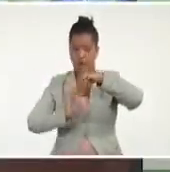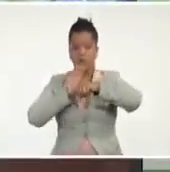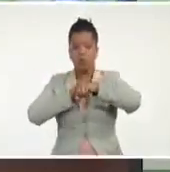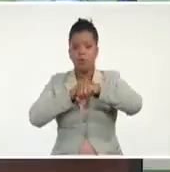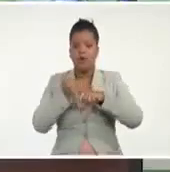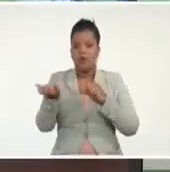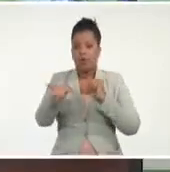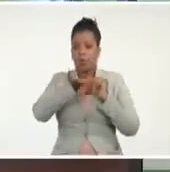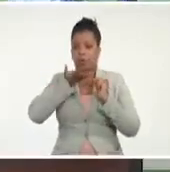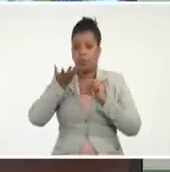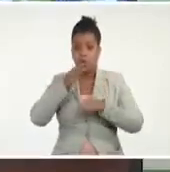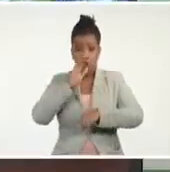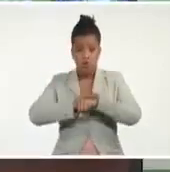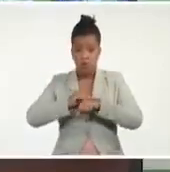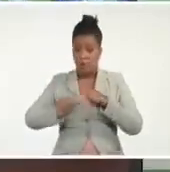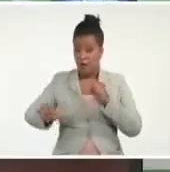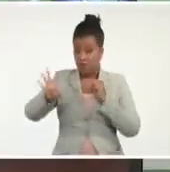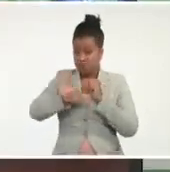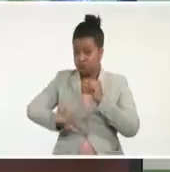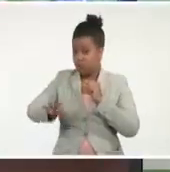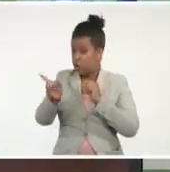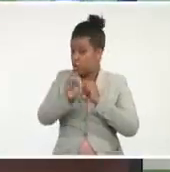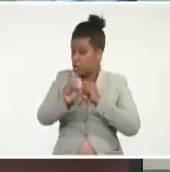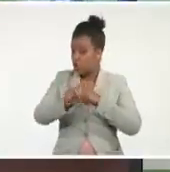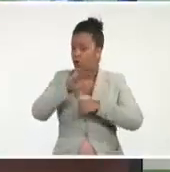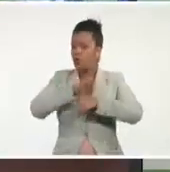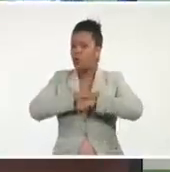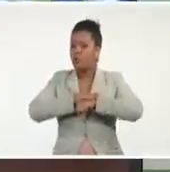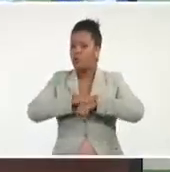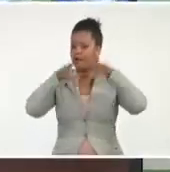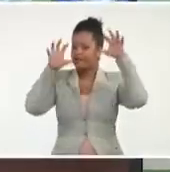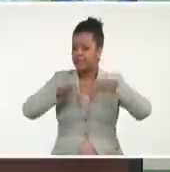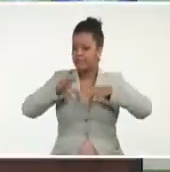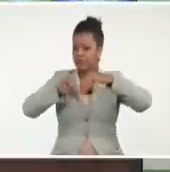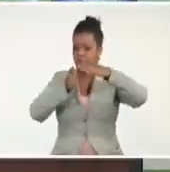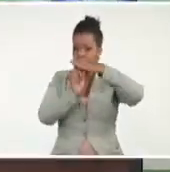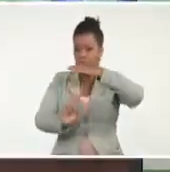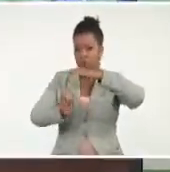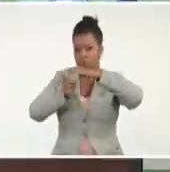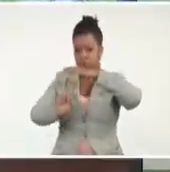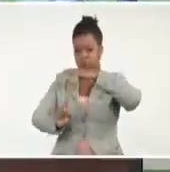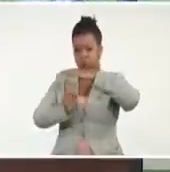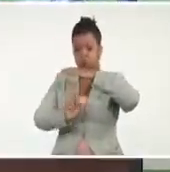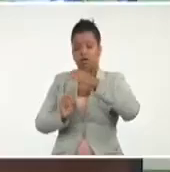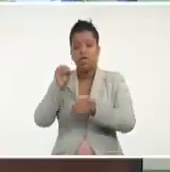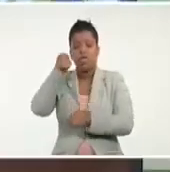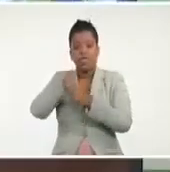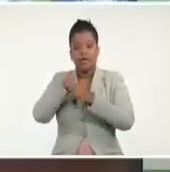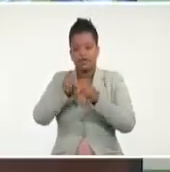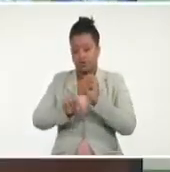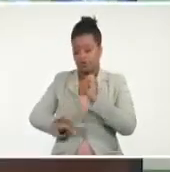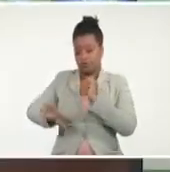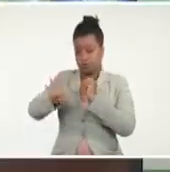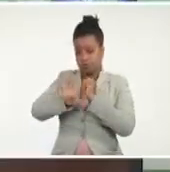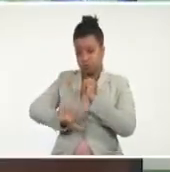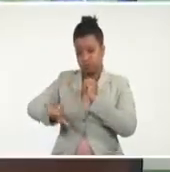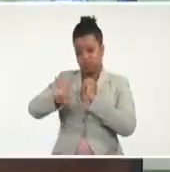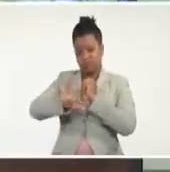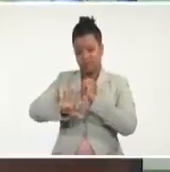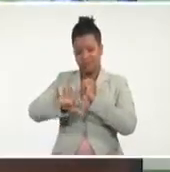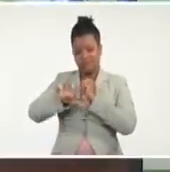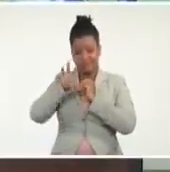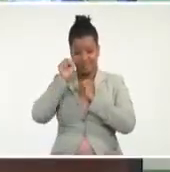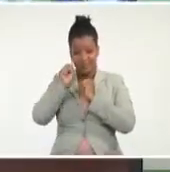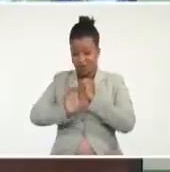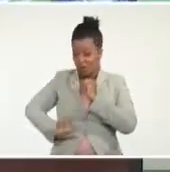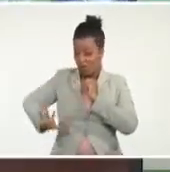por Elsa, es por la tormenta eléctrica que se ha producido dentro de la circulación de Elsa. Y ustedes